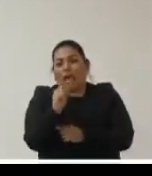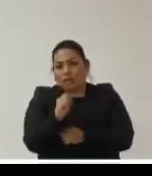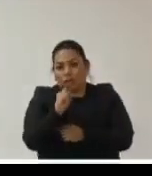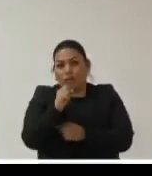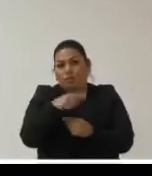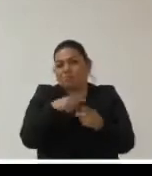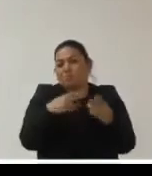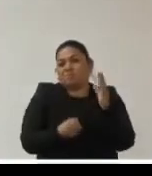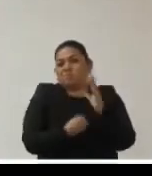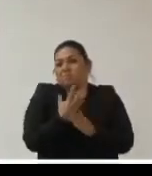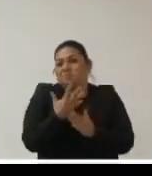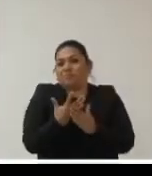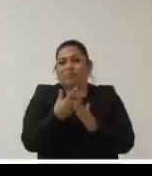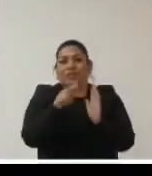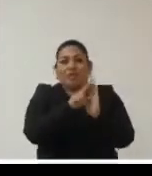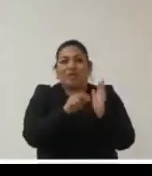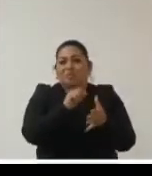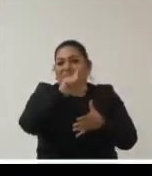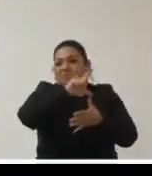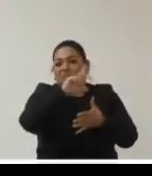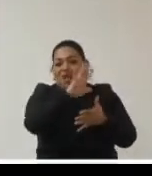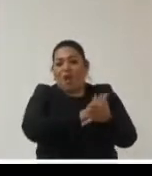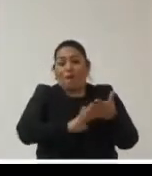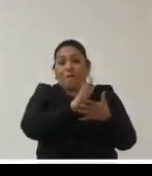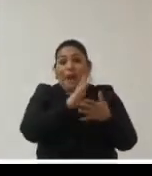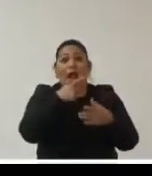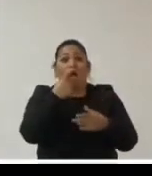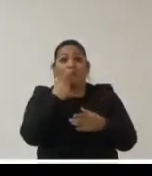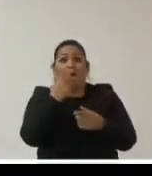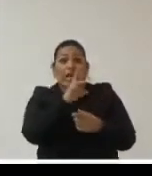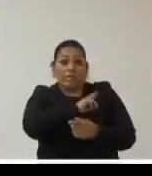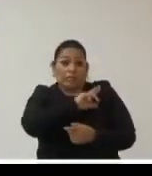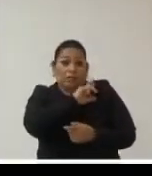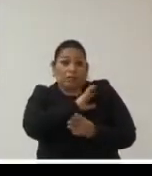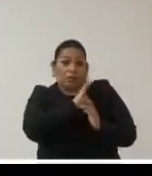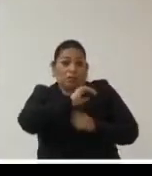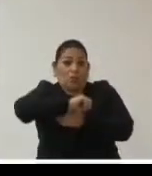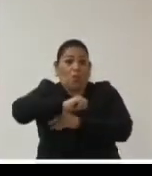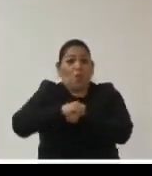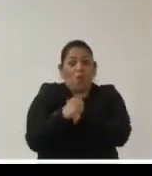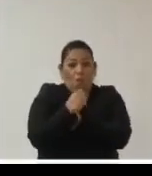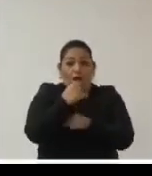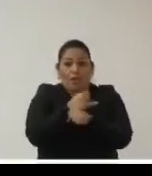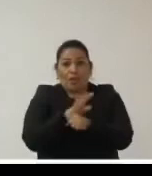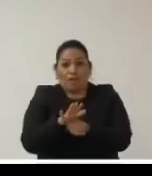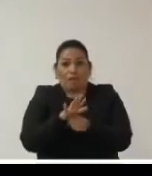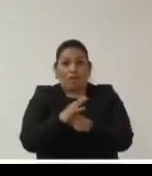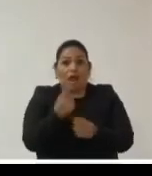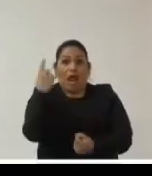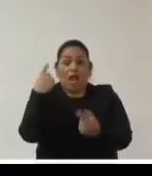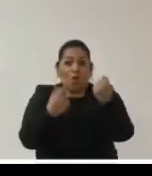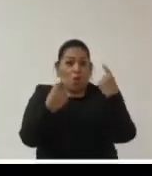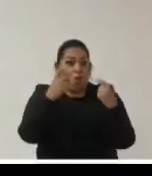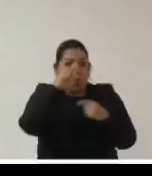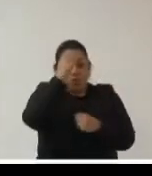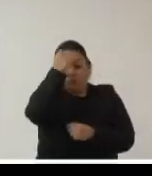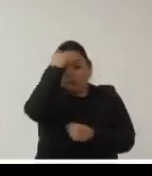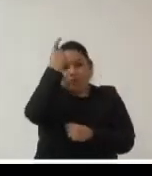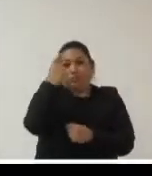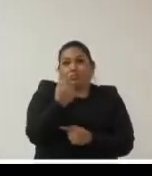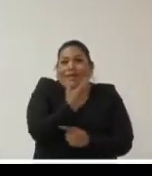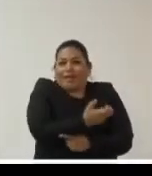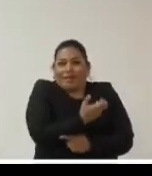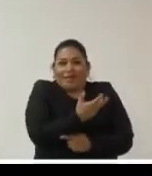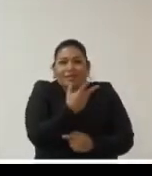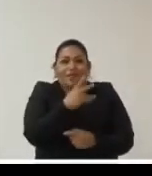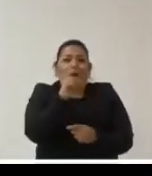vigente nunca a nivel de América yo creo se había hablado tanto de privacidad y algunos parece incluso que lo acaban de descubrir cuando este derecho en la región